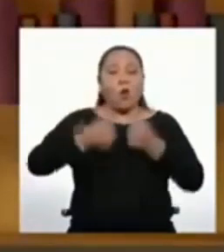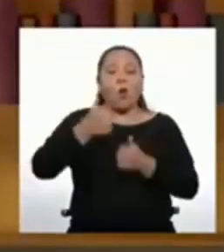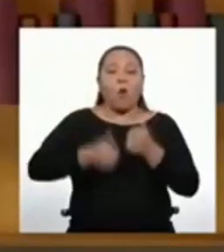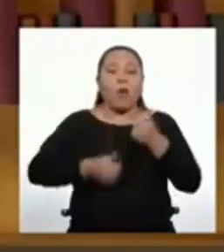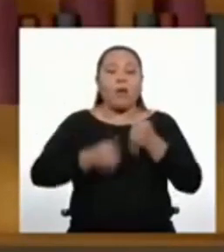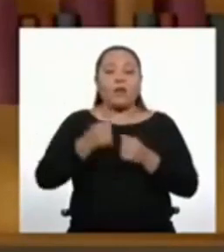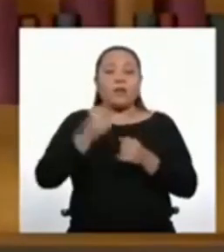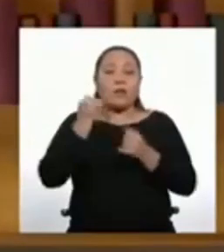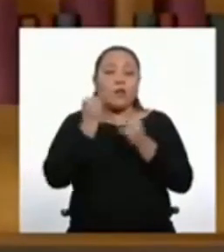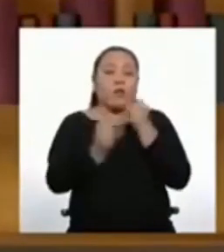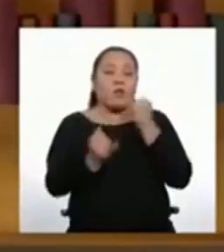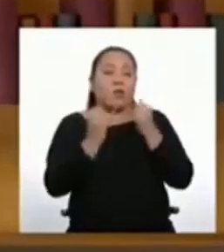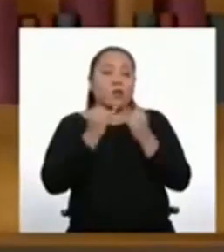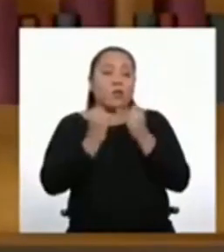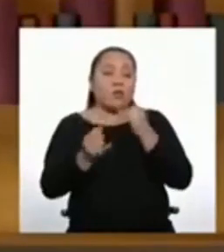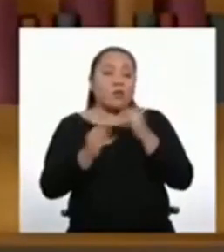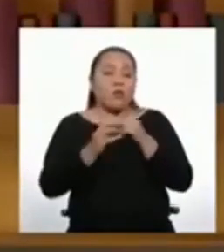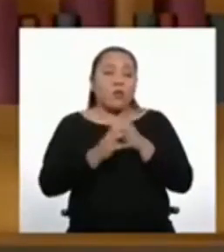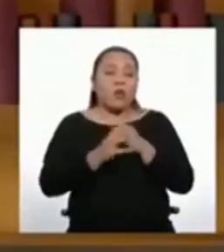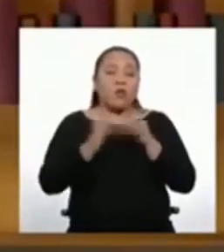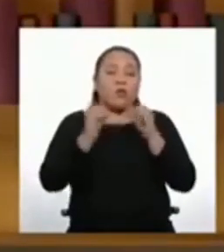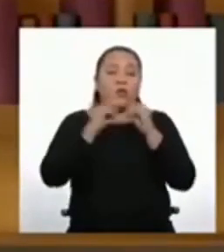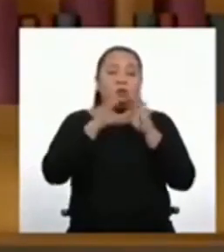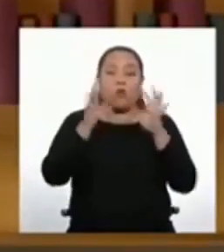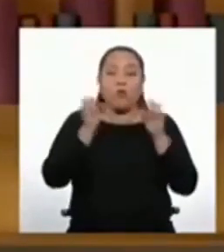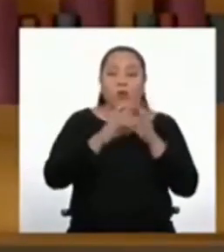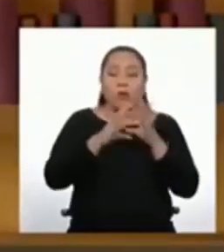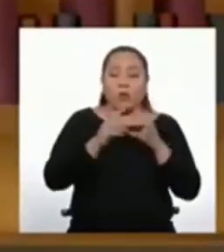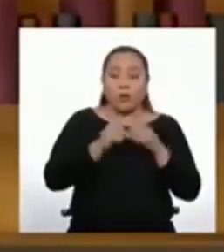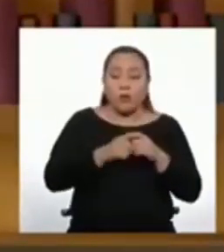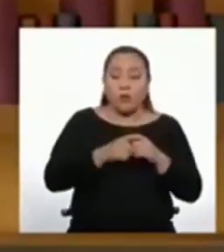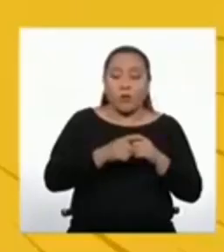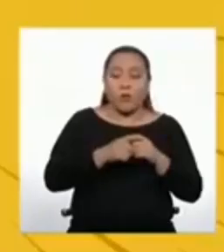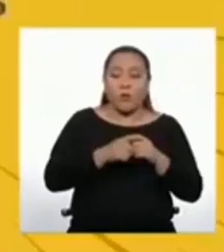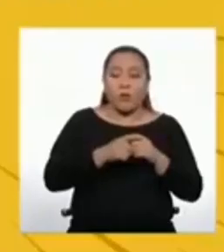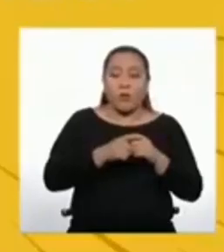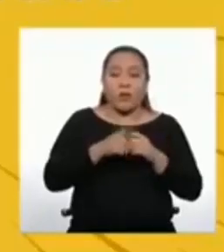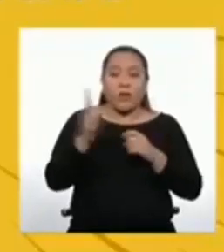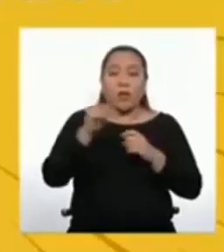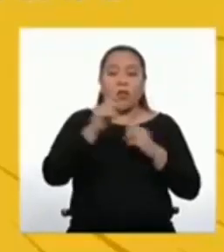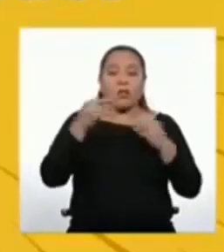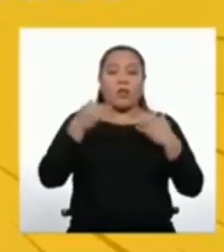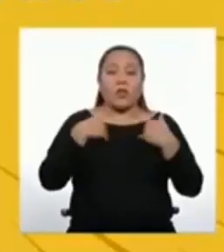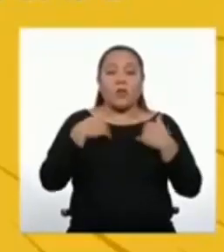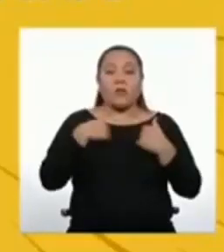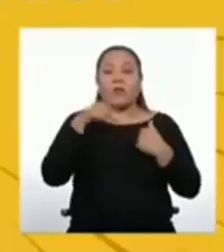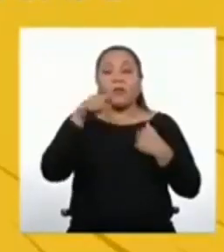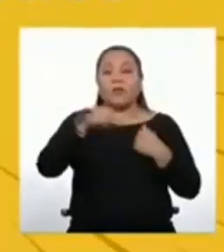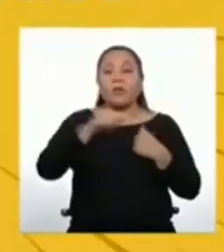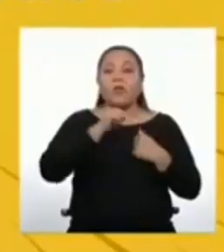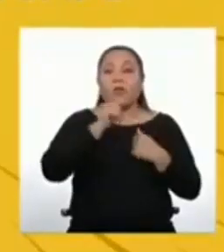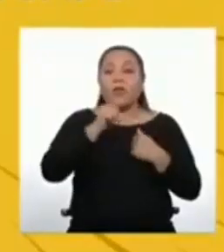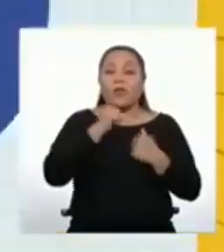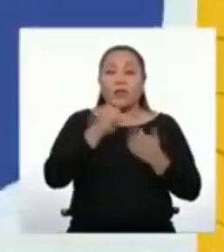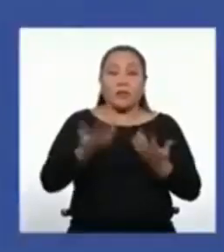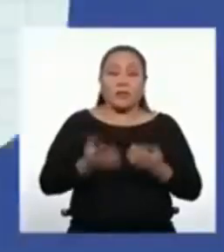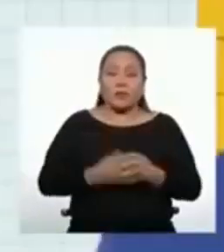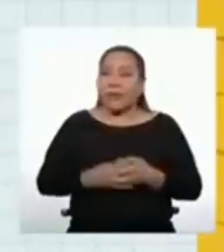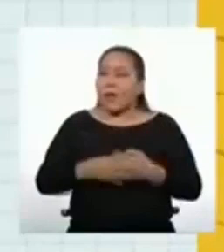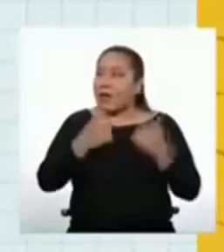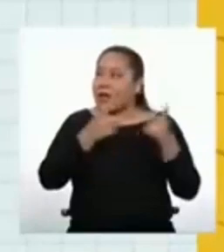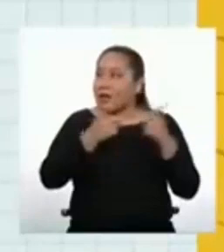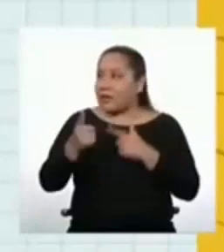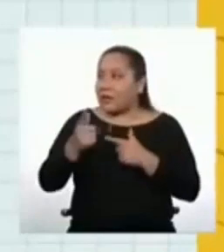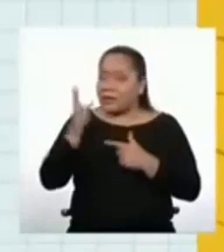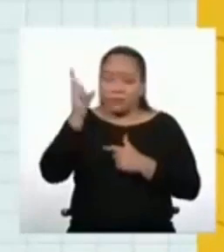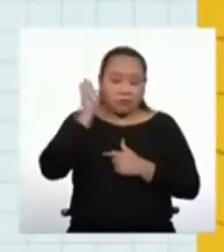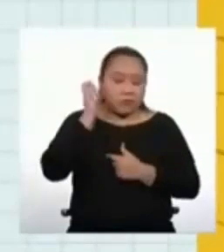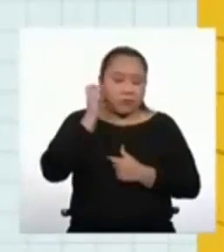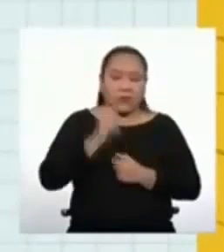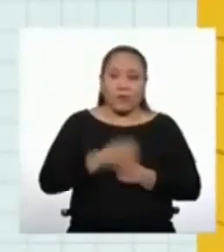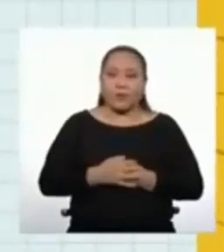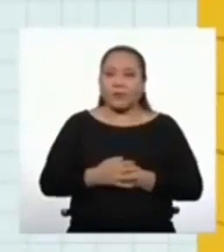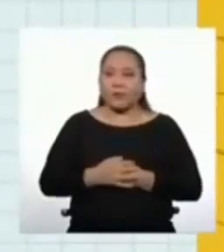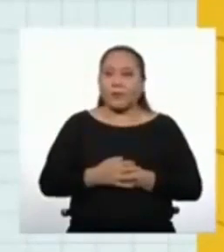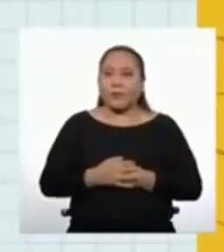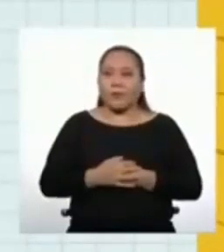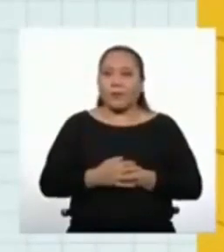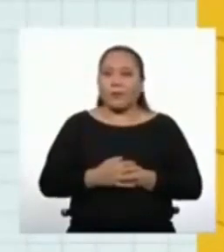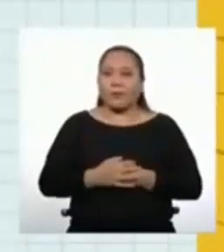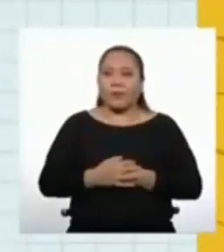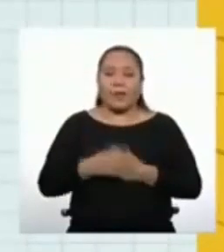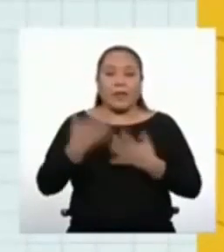la progresión que trabajaremos. Y ese es un dato que no tenemos. Listo. Somos todo oído. Bueno,